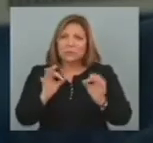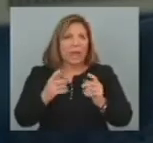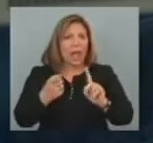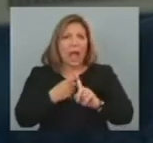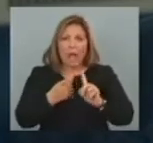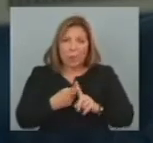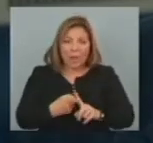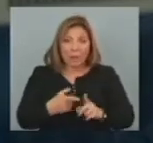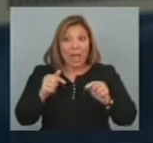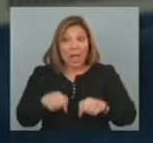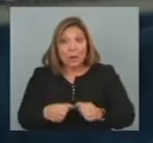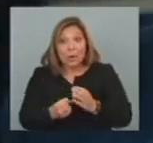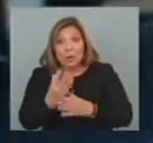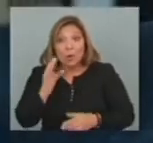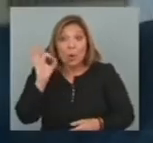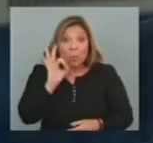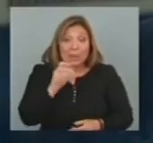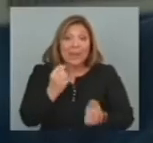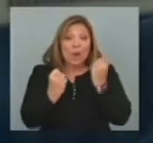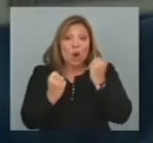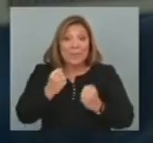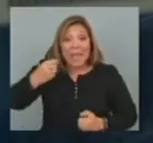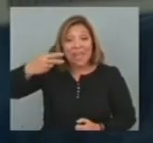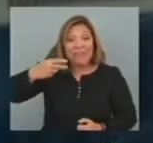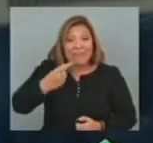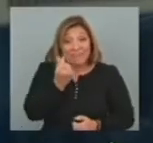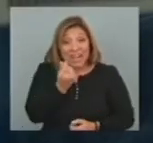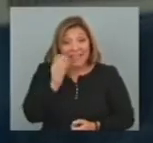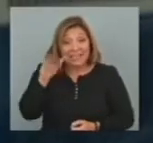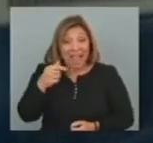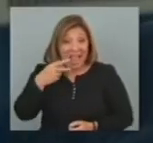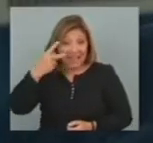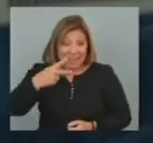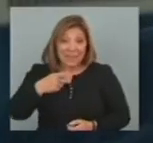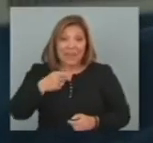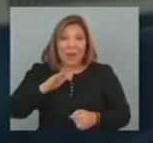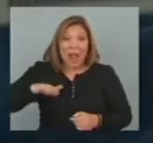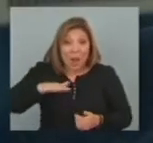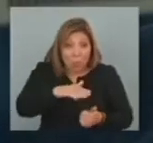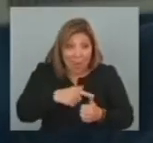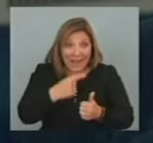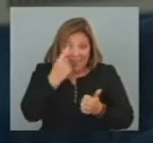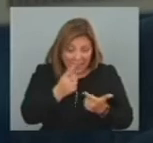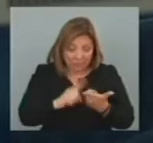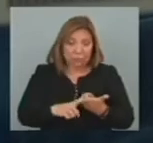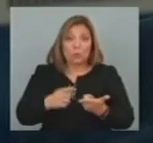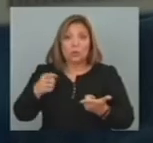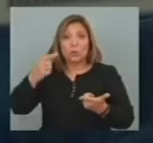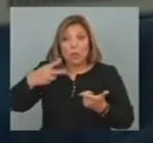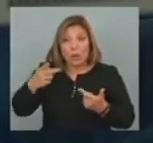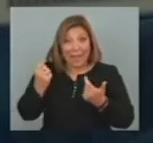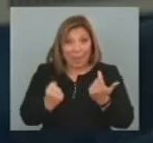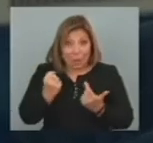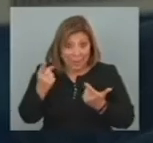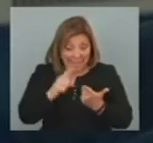nueva Oportunidad A través del Subsecretario De Economía Y Finanzas La dirección Nacional De las aduanas Y el subsecretario De Economía Y